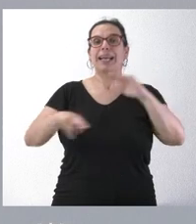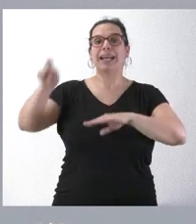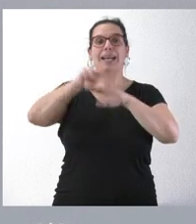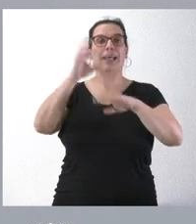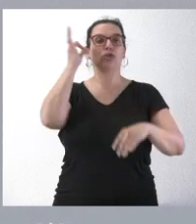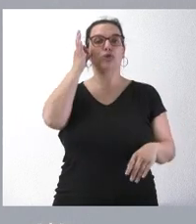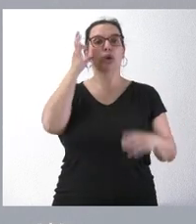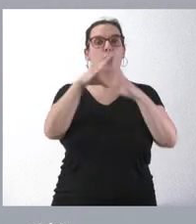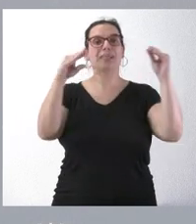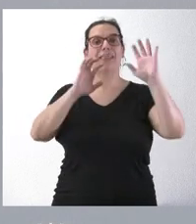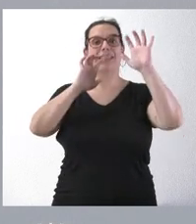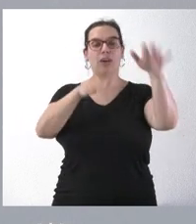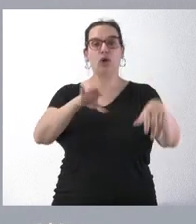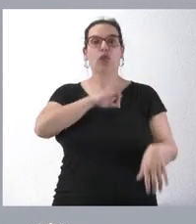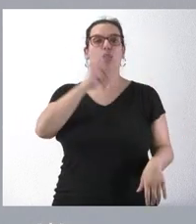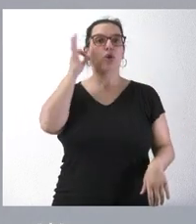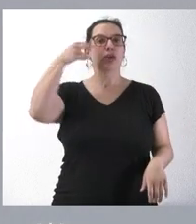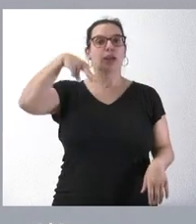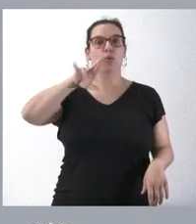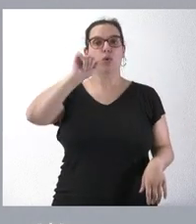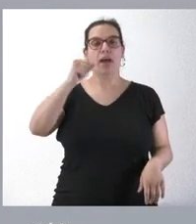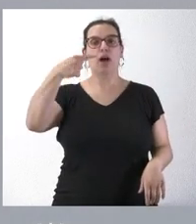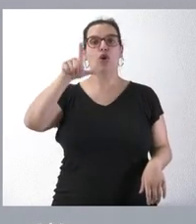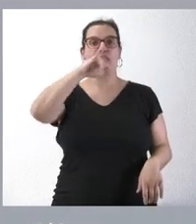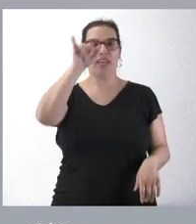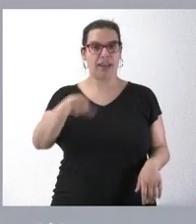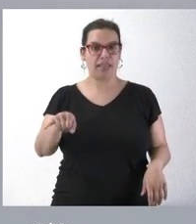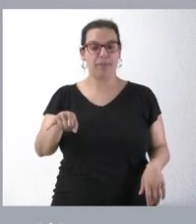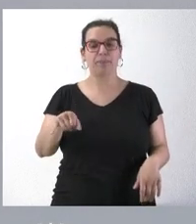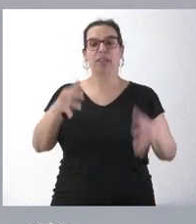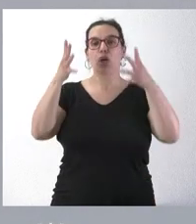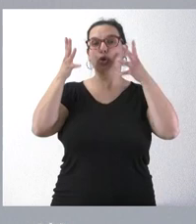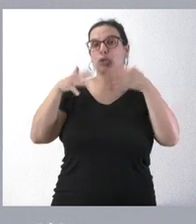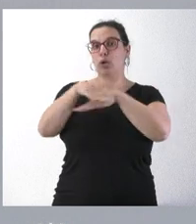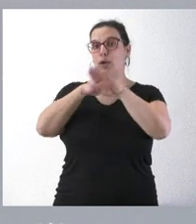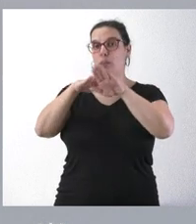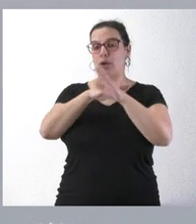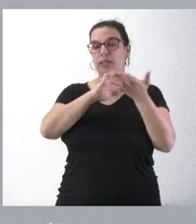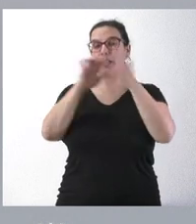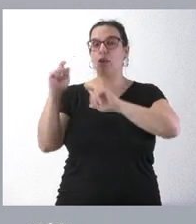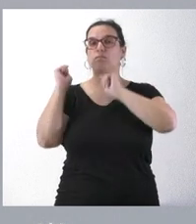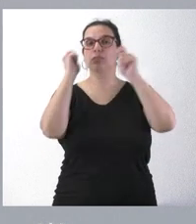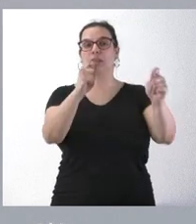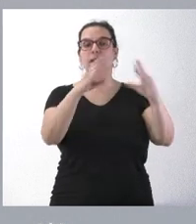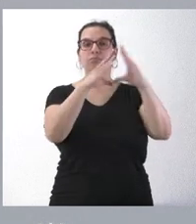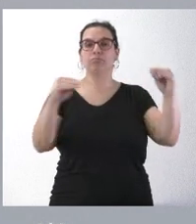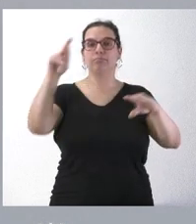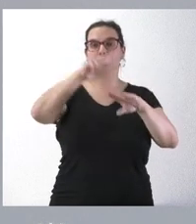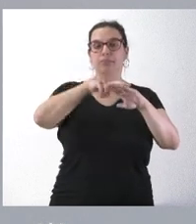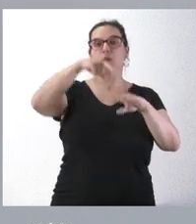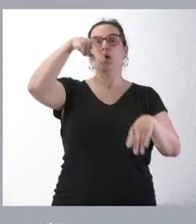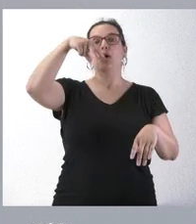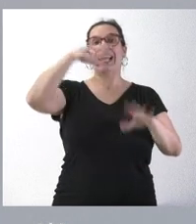de la Universidad de León a doña Nuria González. El Consejo de Gobierno de Castellín ha nombrado rectora de la Universidad de León a Nuria González